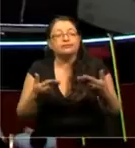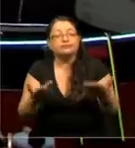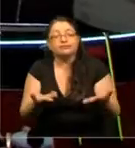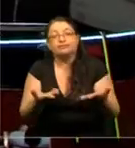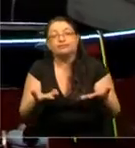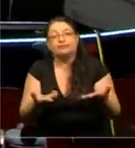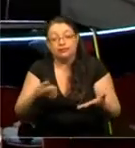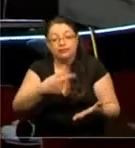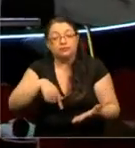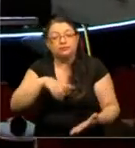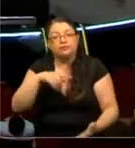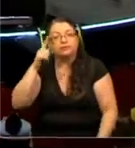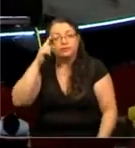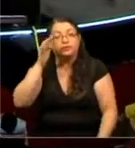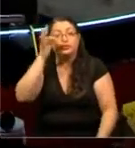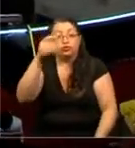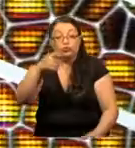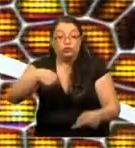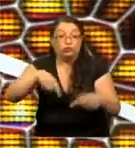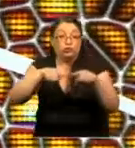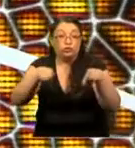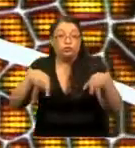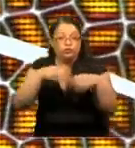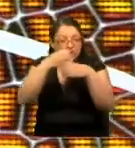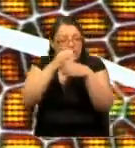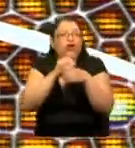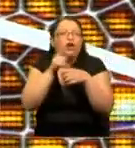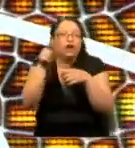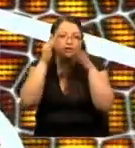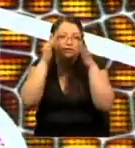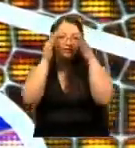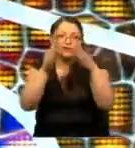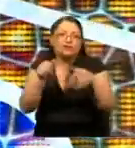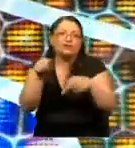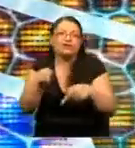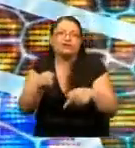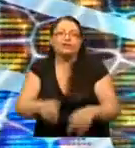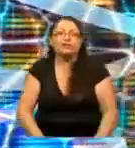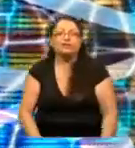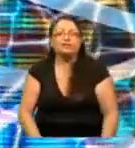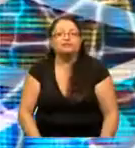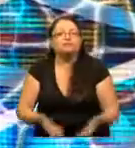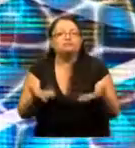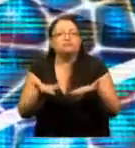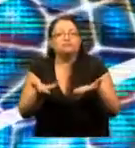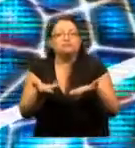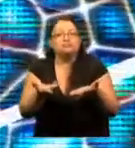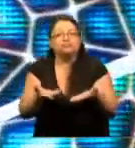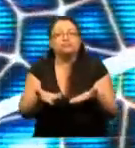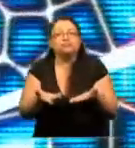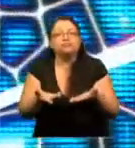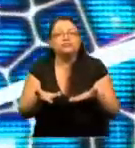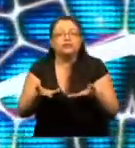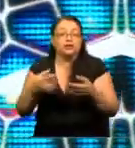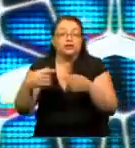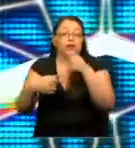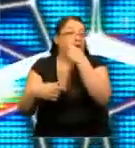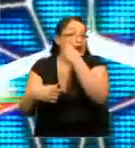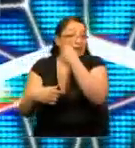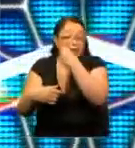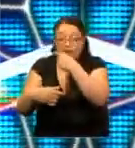para nosotros, en mi laboratorio, se trata sobre esto, sobre tomar una biopsia de piel,